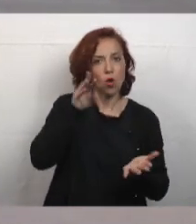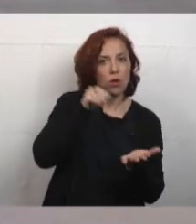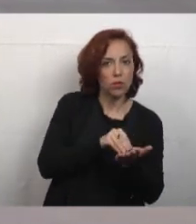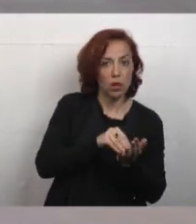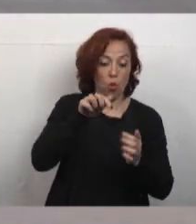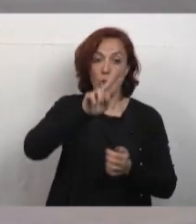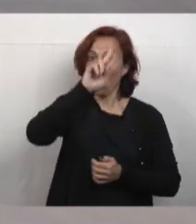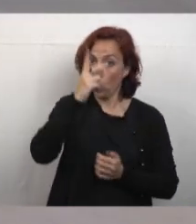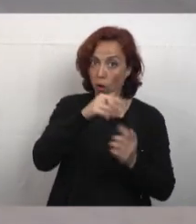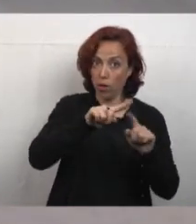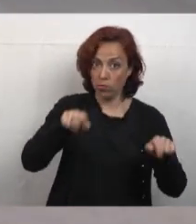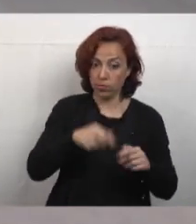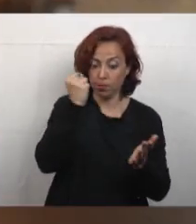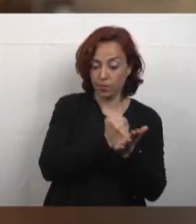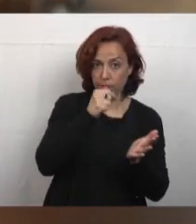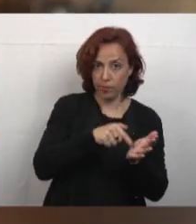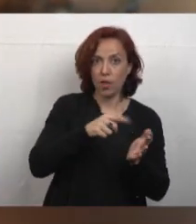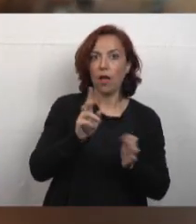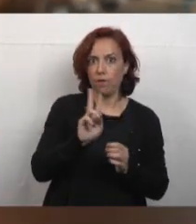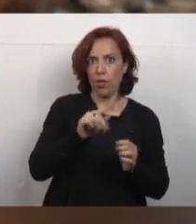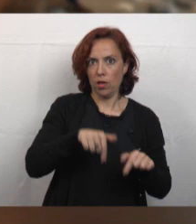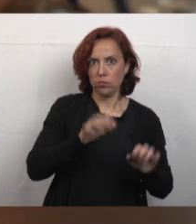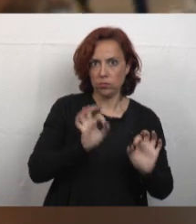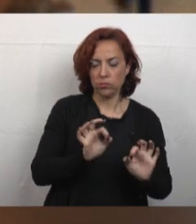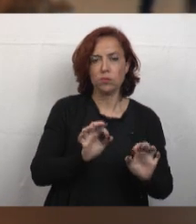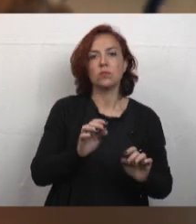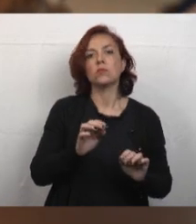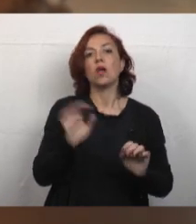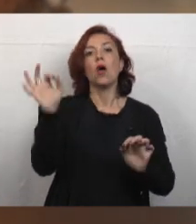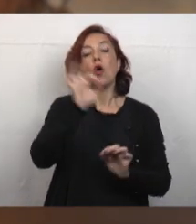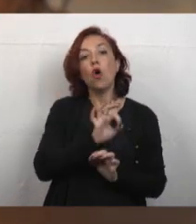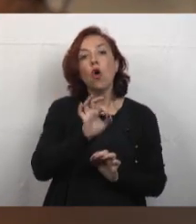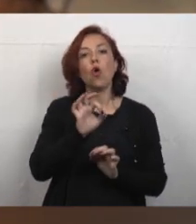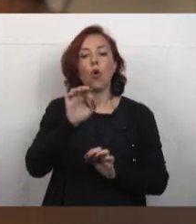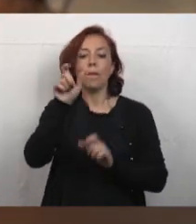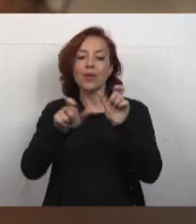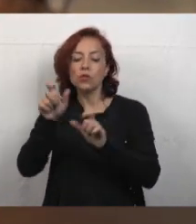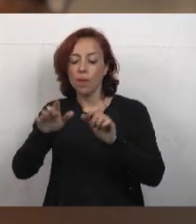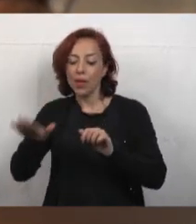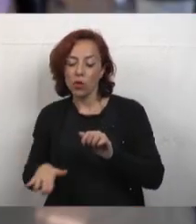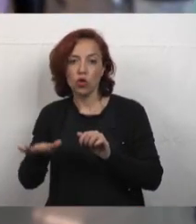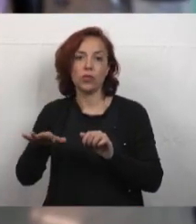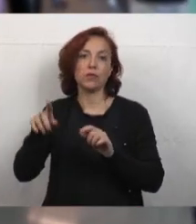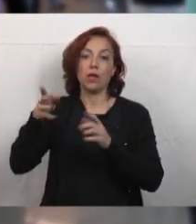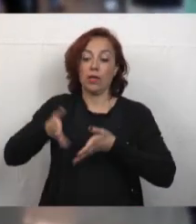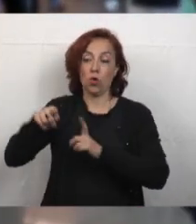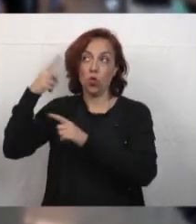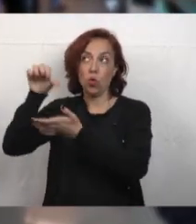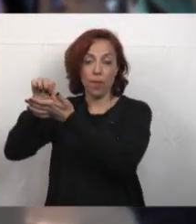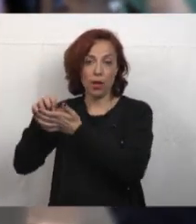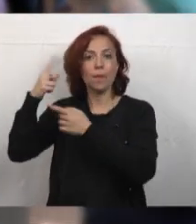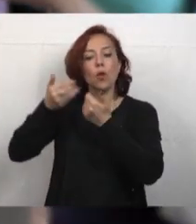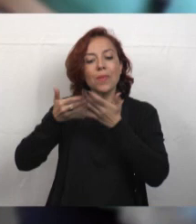Registro de Estado Civil Uruguayo, también vigente. Y en el caso de los residentes en trámite, es decir, aquellos menores